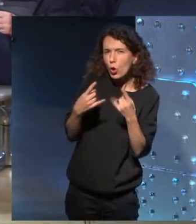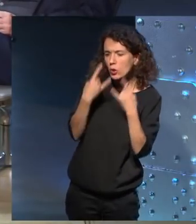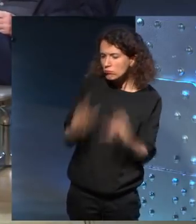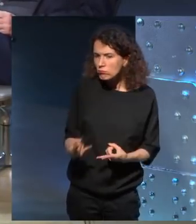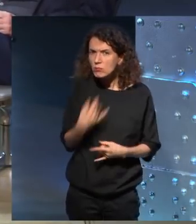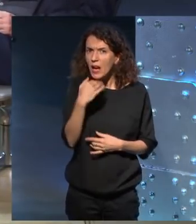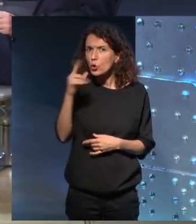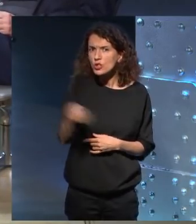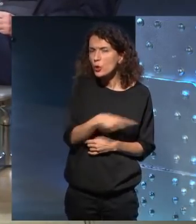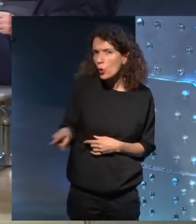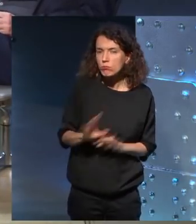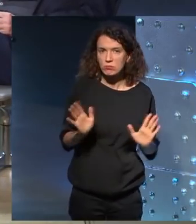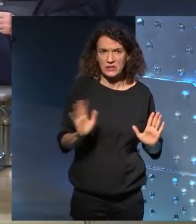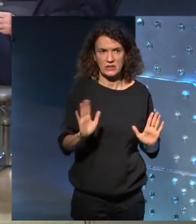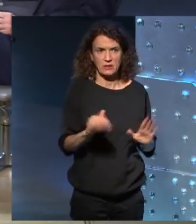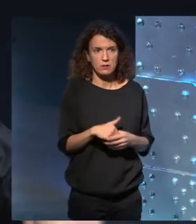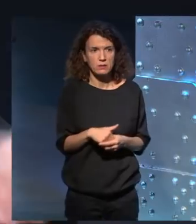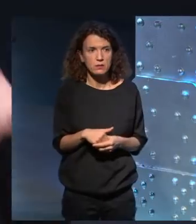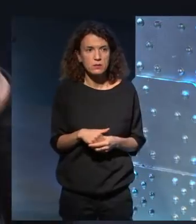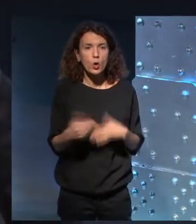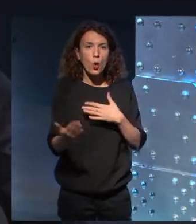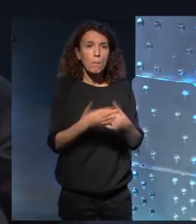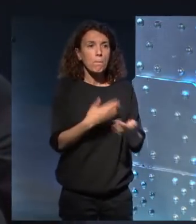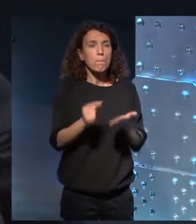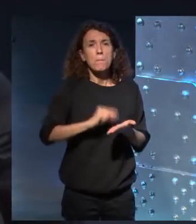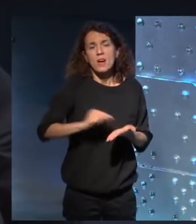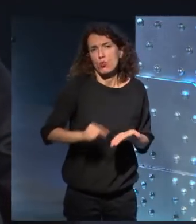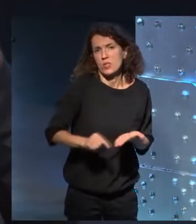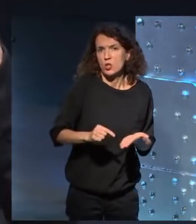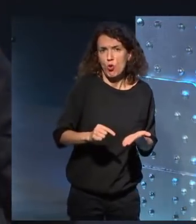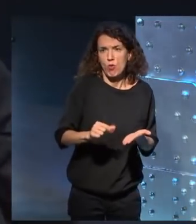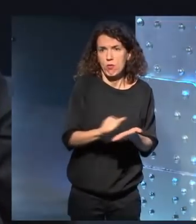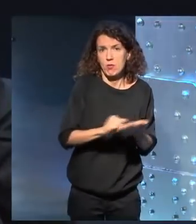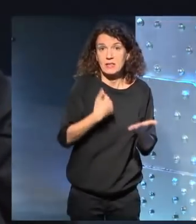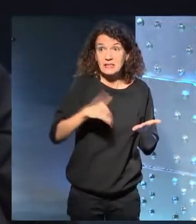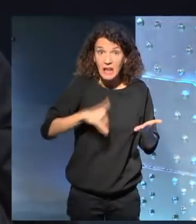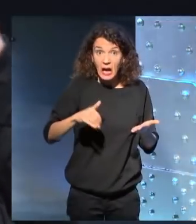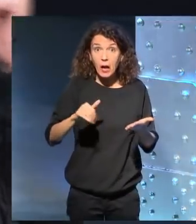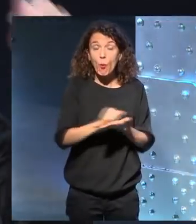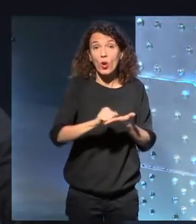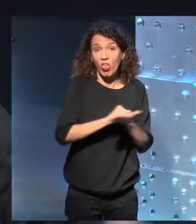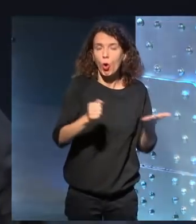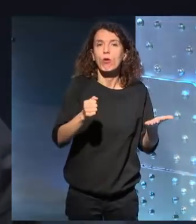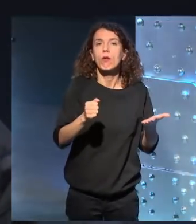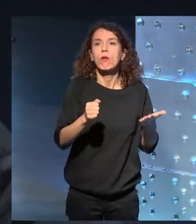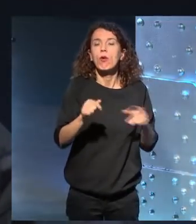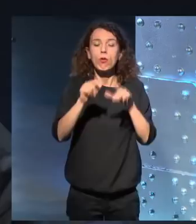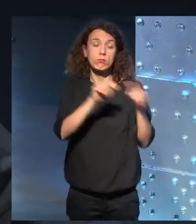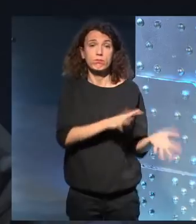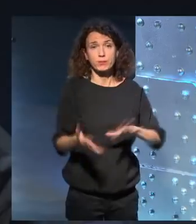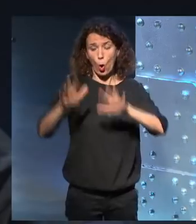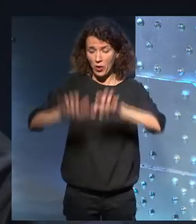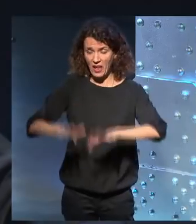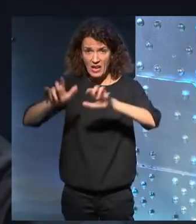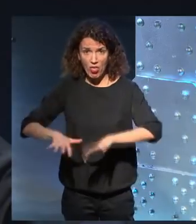No, no, no para nada. Los manuscritos los tiro una vez que lo he pasado en el ordenador